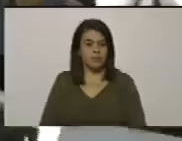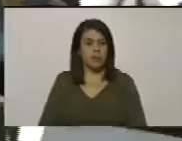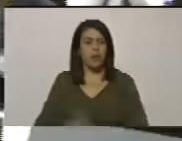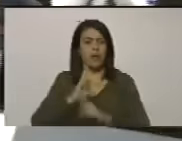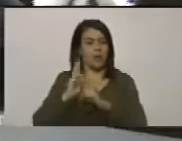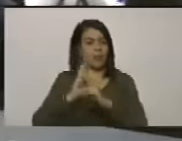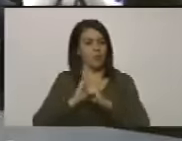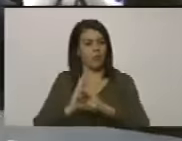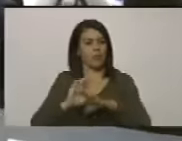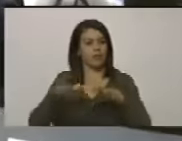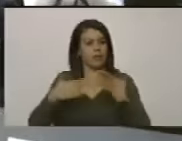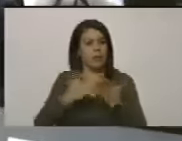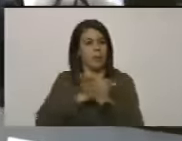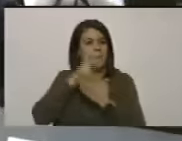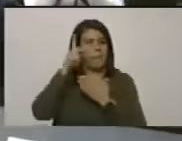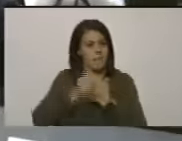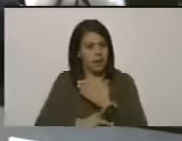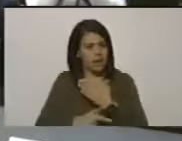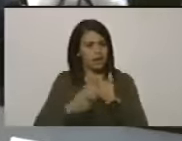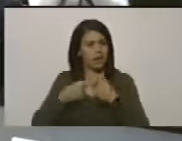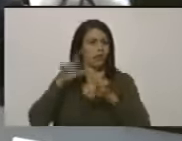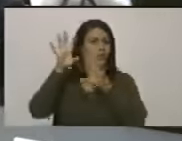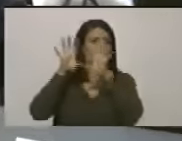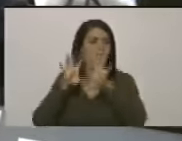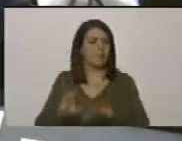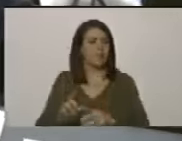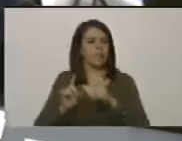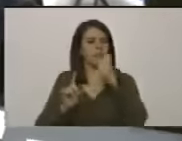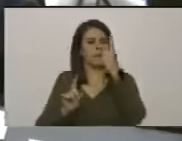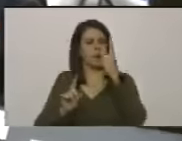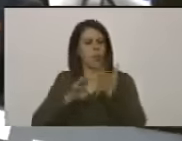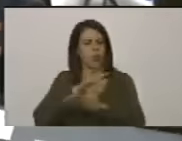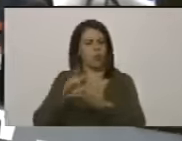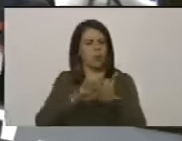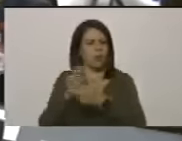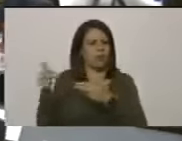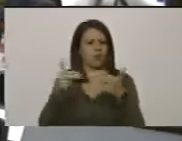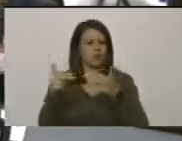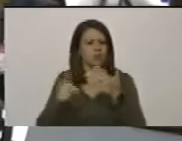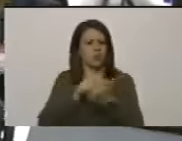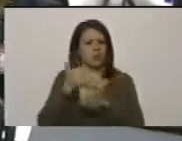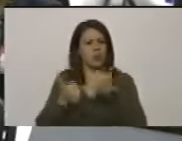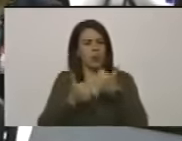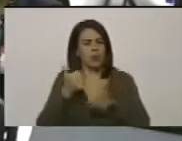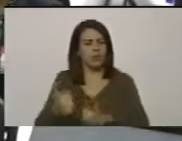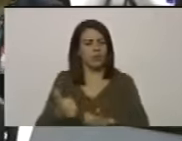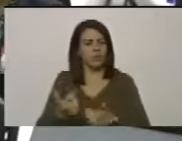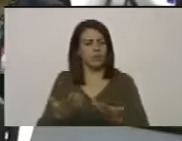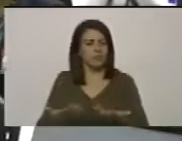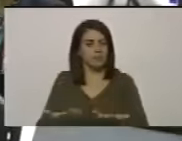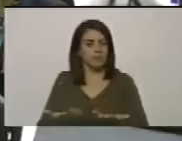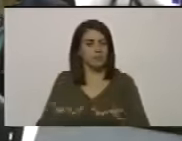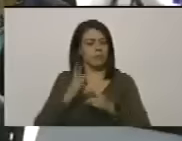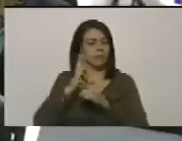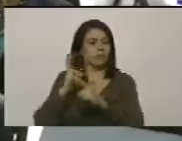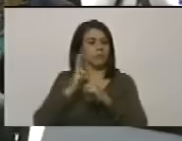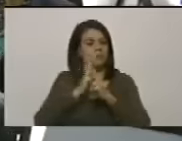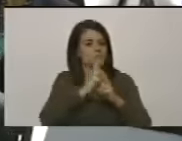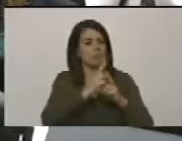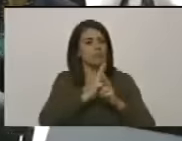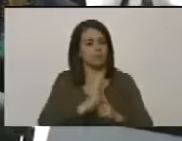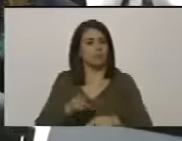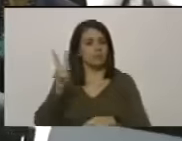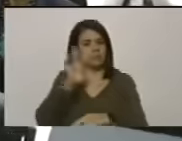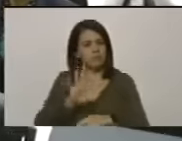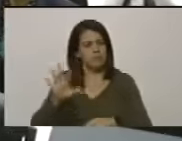está respondiendo con violencia y una conspiración extranjera pero primero ¿cuál violencia? ¿con cuál violencia está respondiendo el